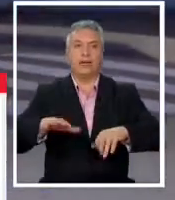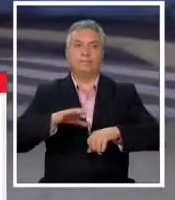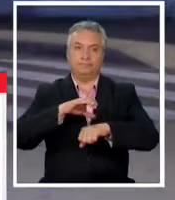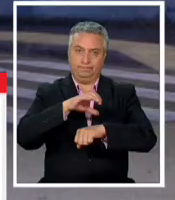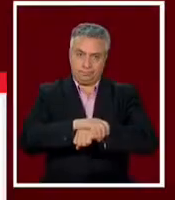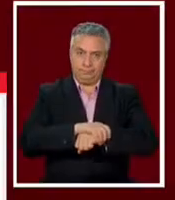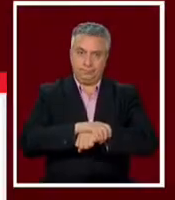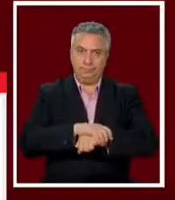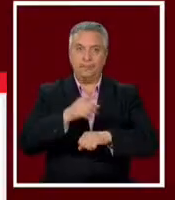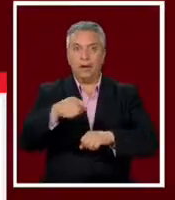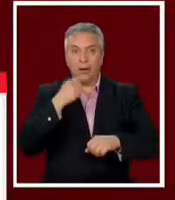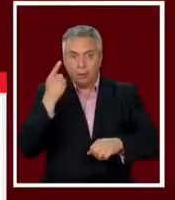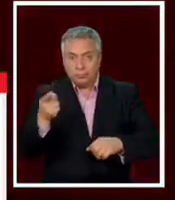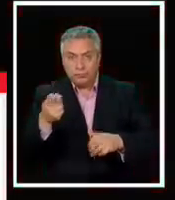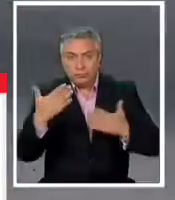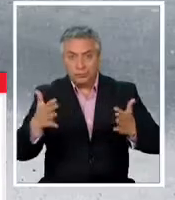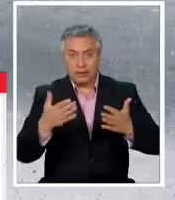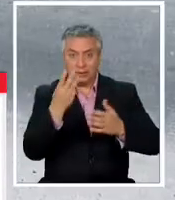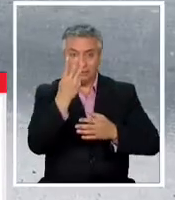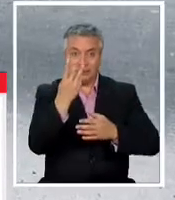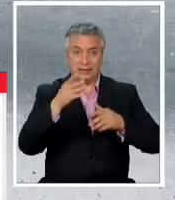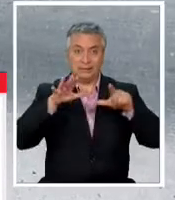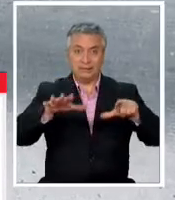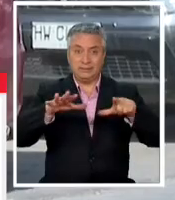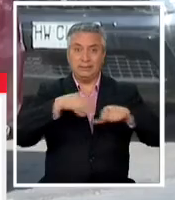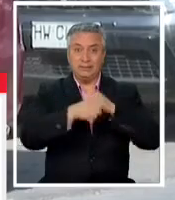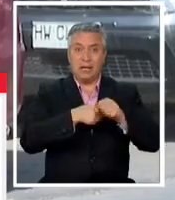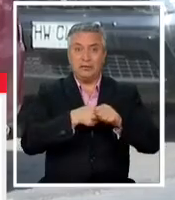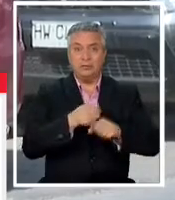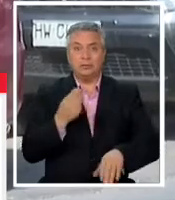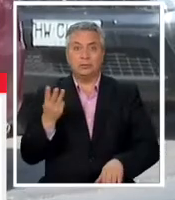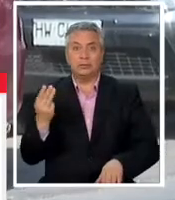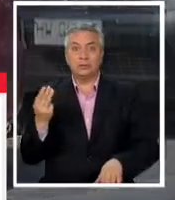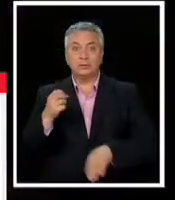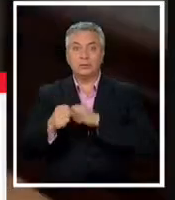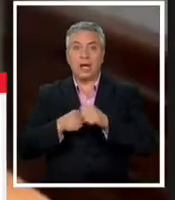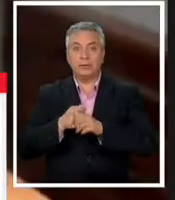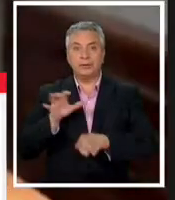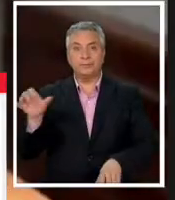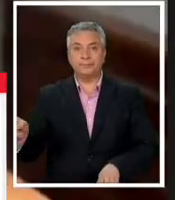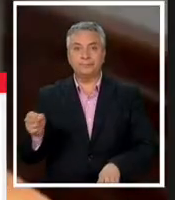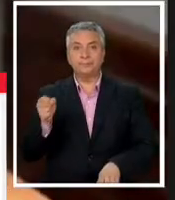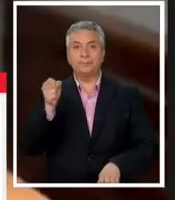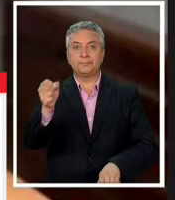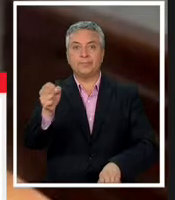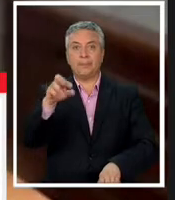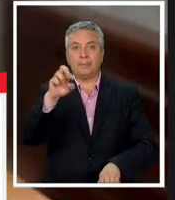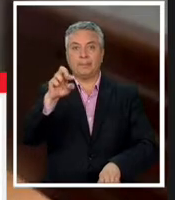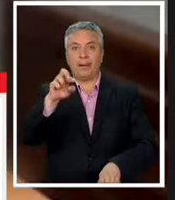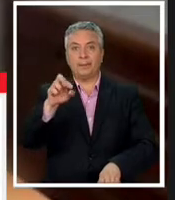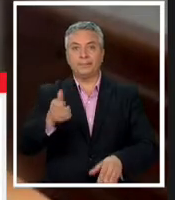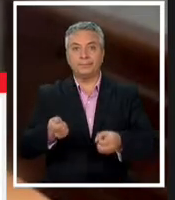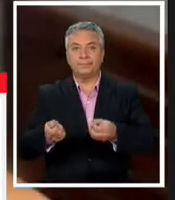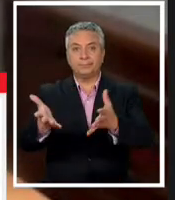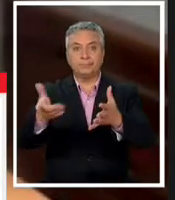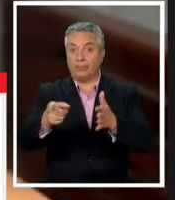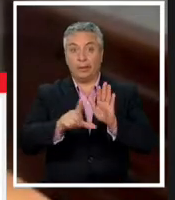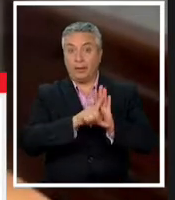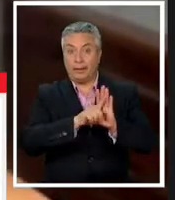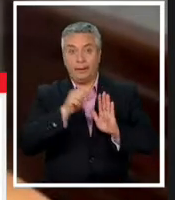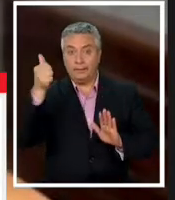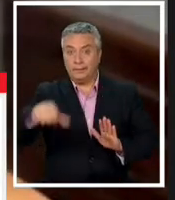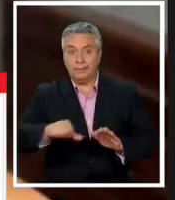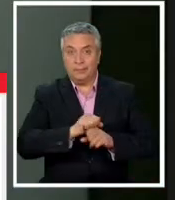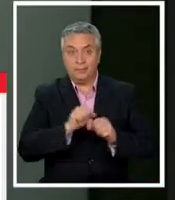13 años, quien fue entregado a sus padres, es inimputable ante la ley. El resto enfrentó a la justicia por el delito de